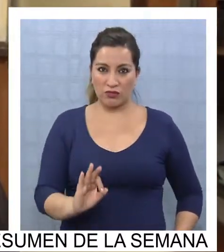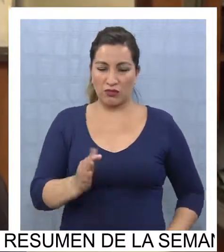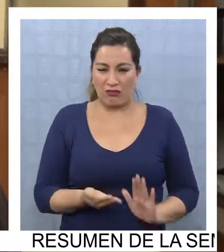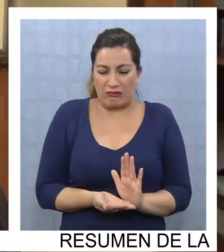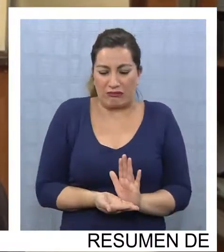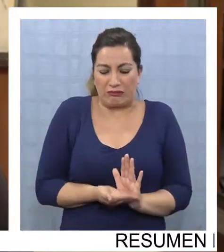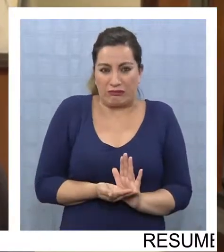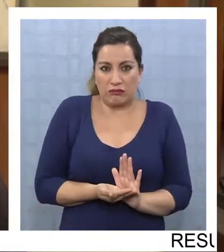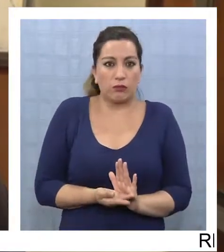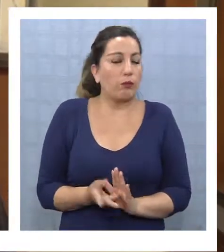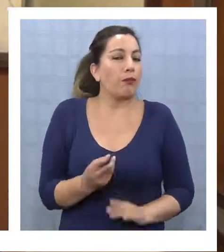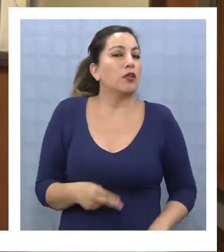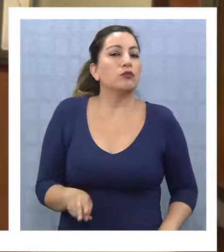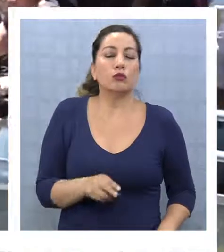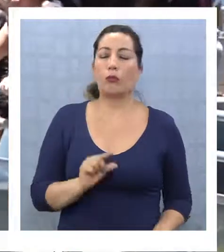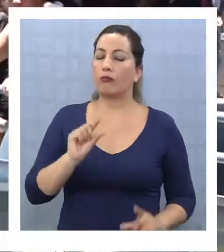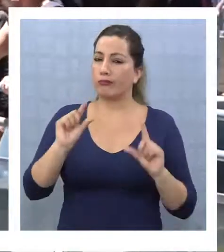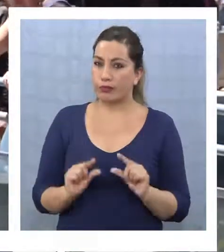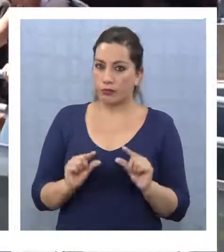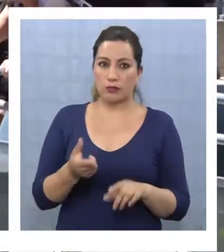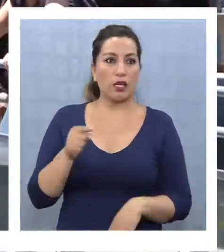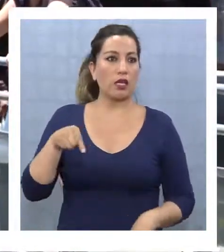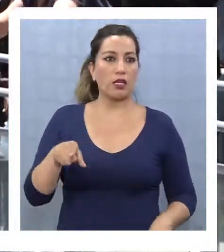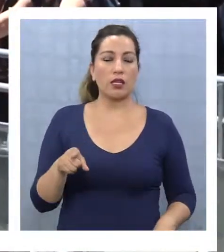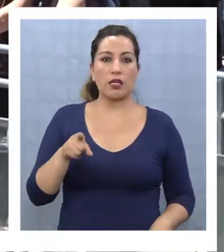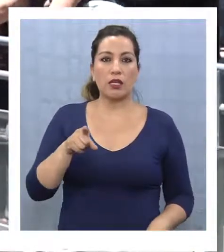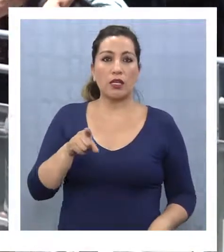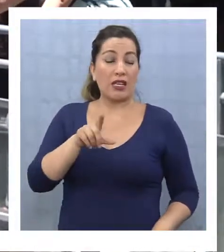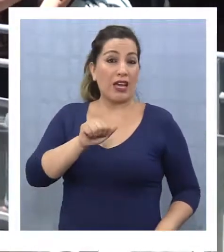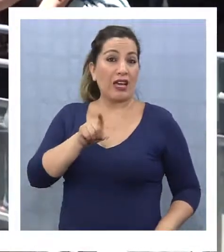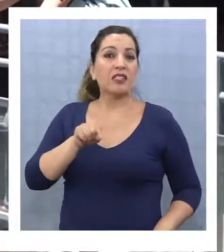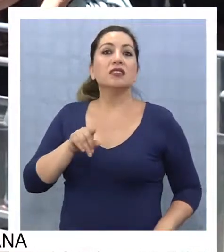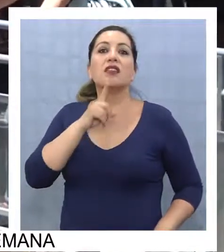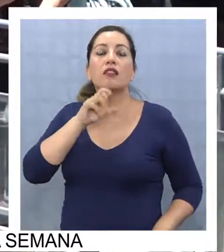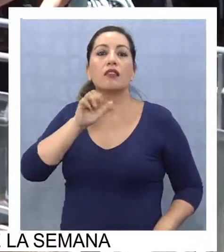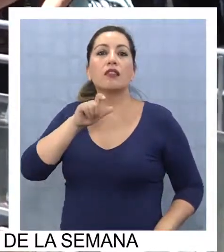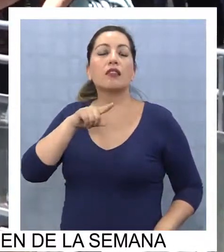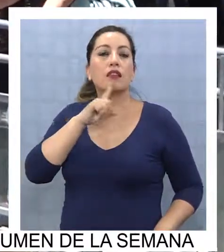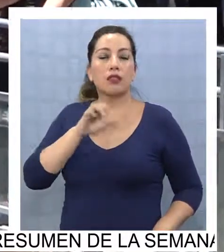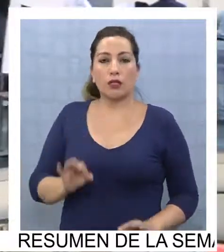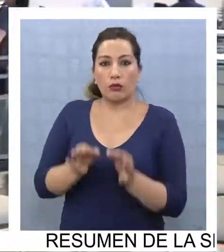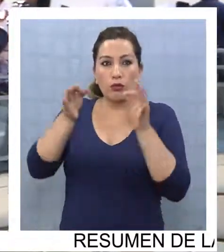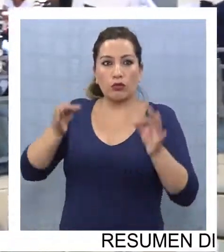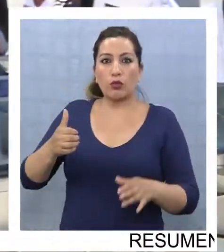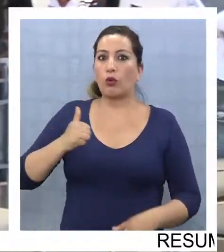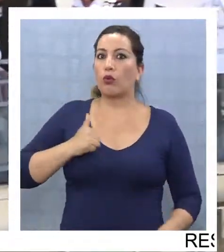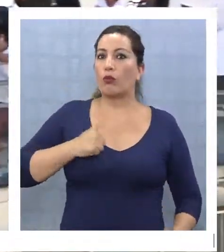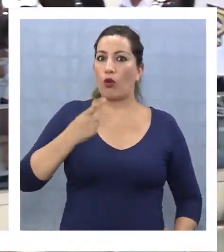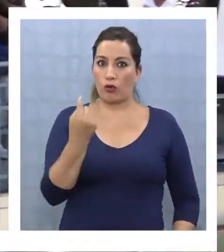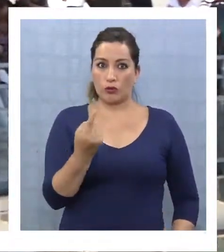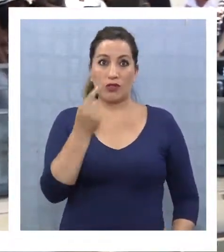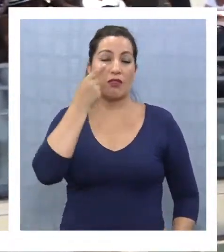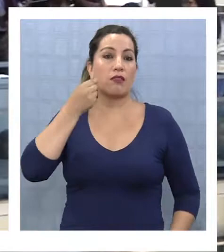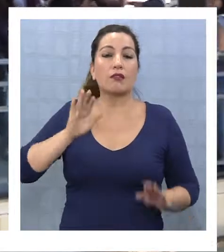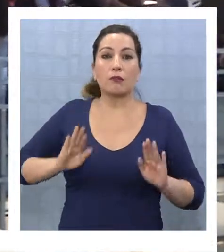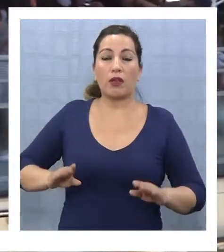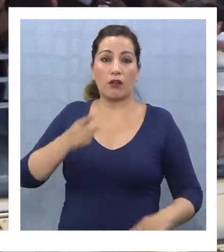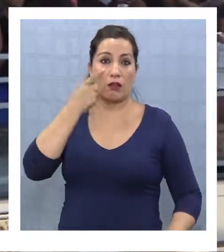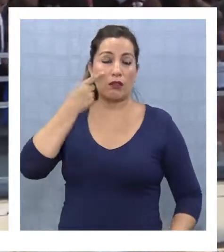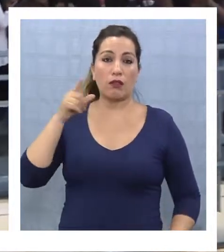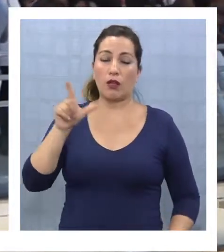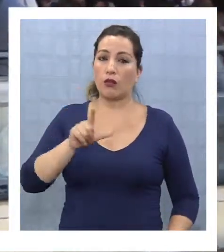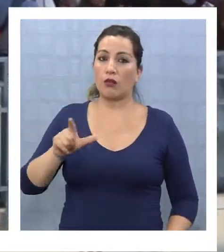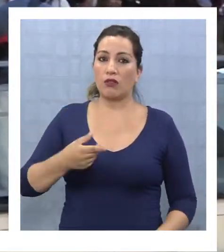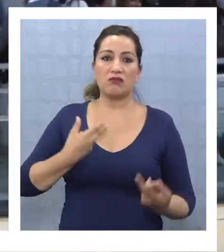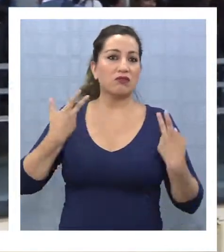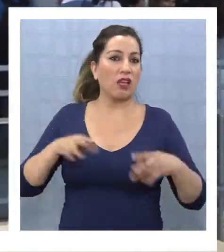lo que es insuficiente para nosotras. El Sindicato 1 de Asistentes de la Educación de Colmudez cumplió 11 días de paro y este lunes se